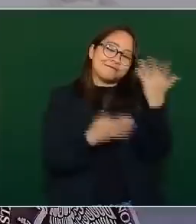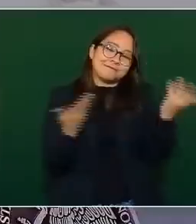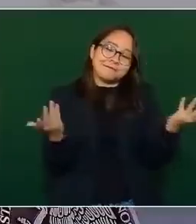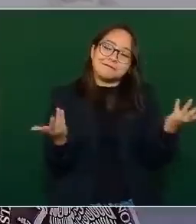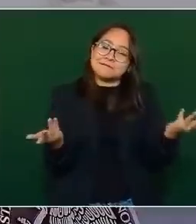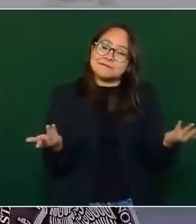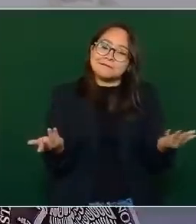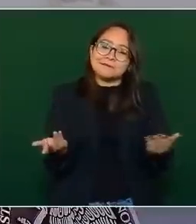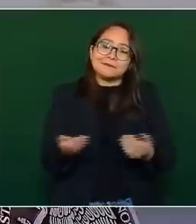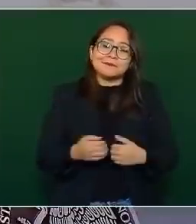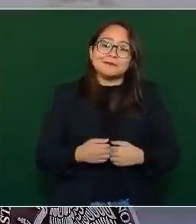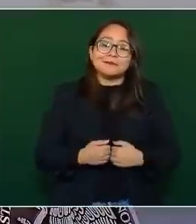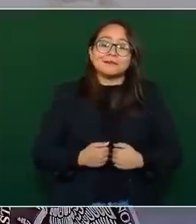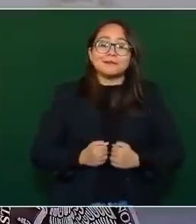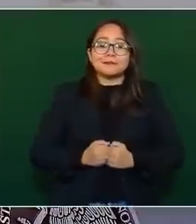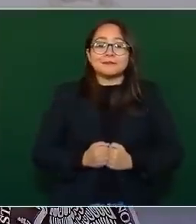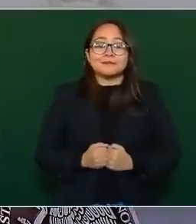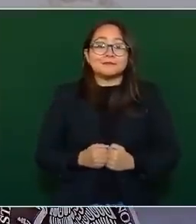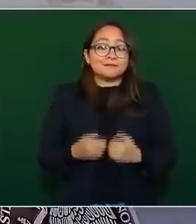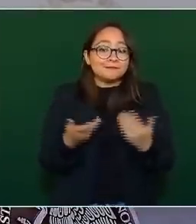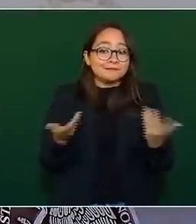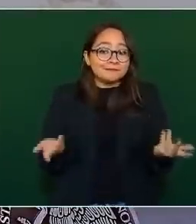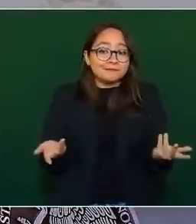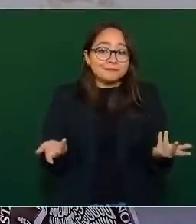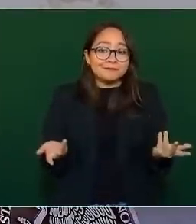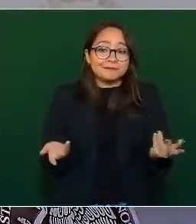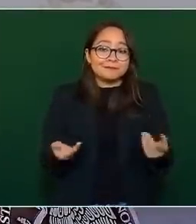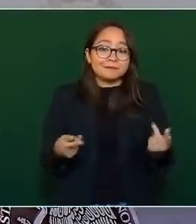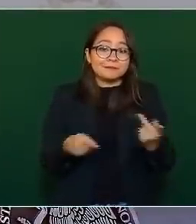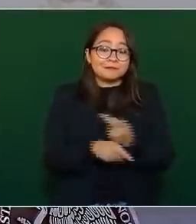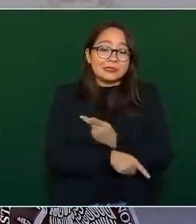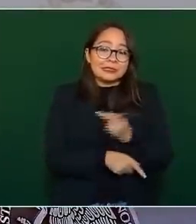lo que pasa que es chueco,